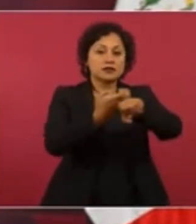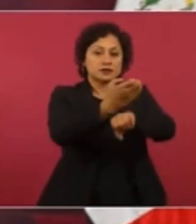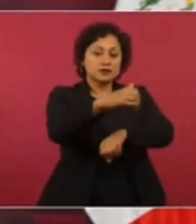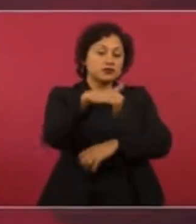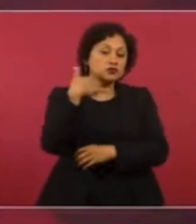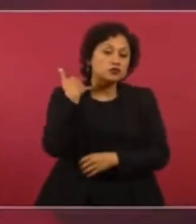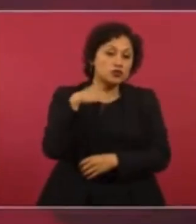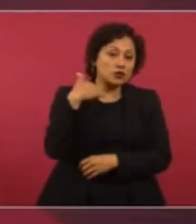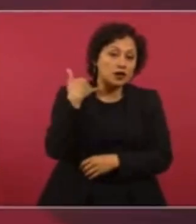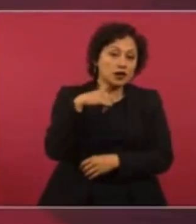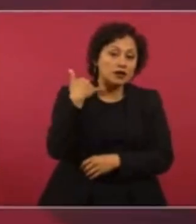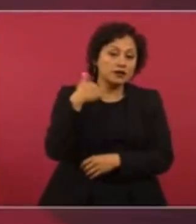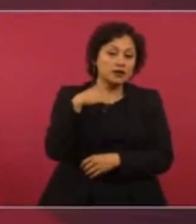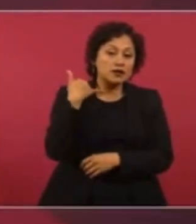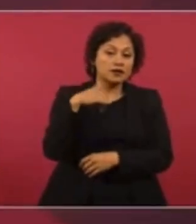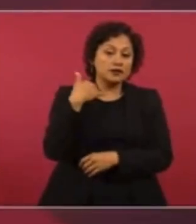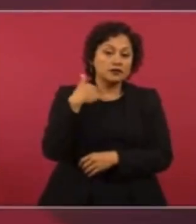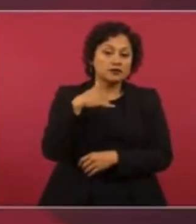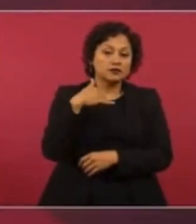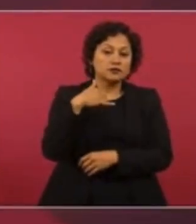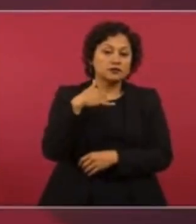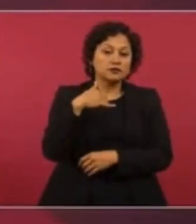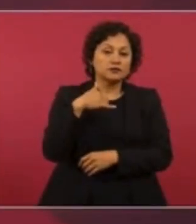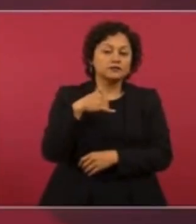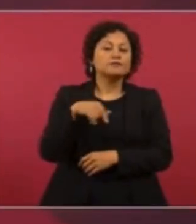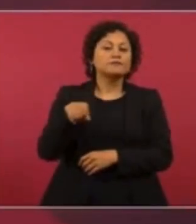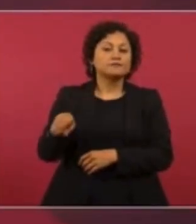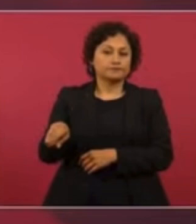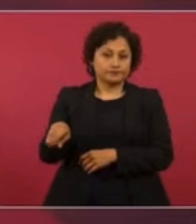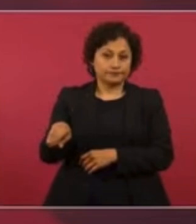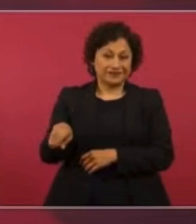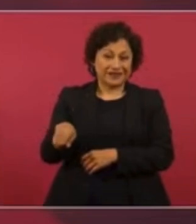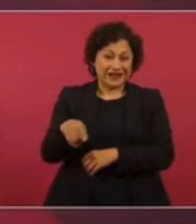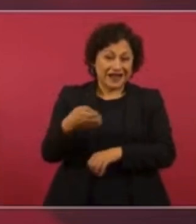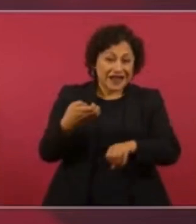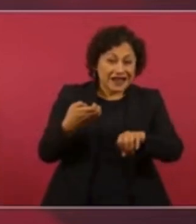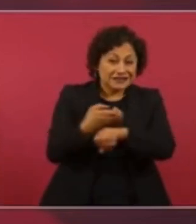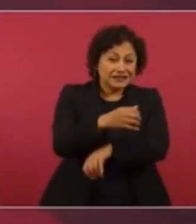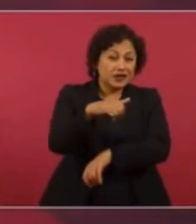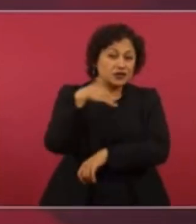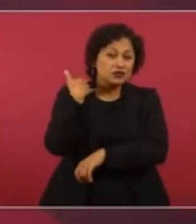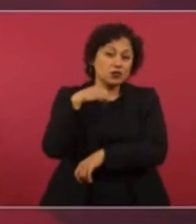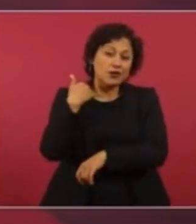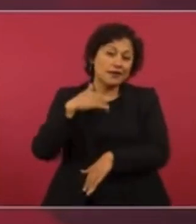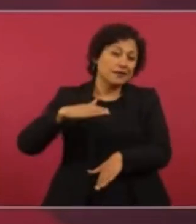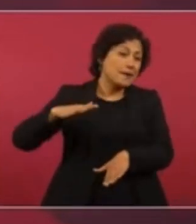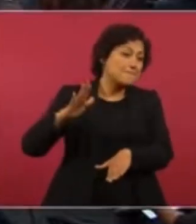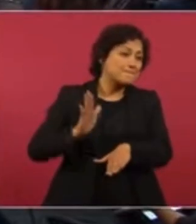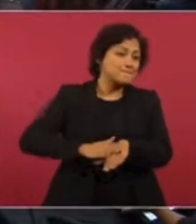estados… No, es de los estados, es el estado más seguro de México.